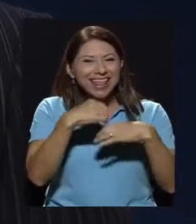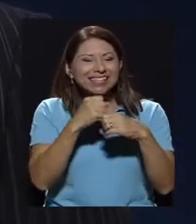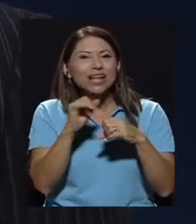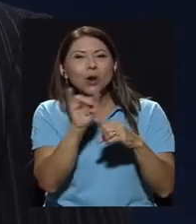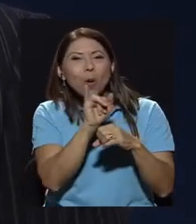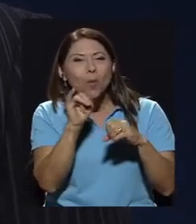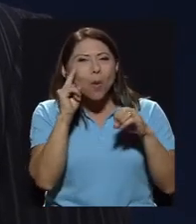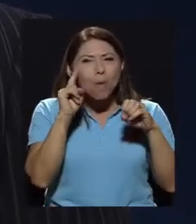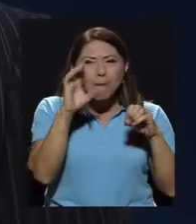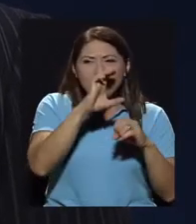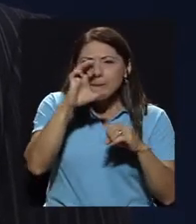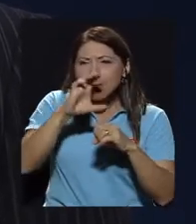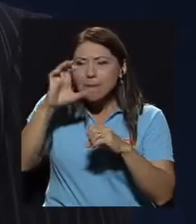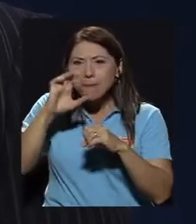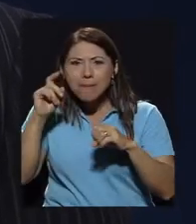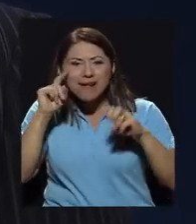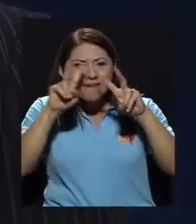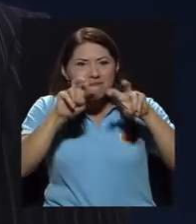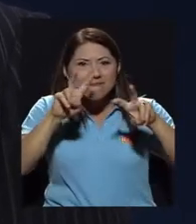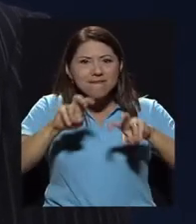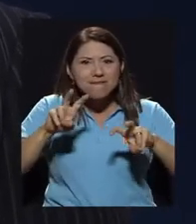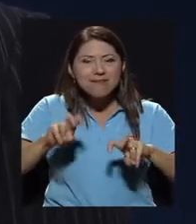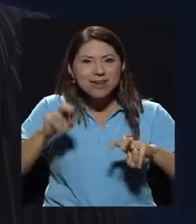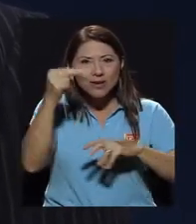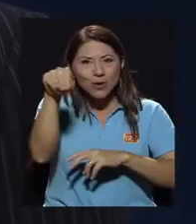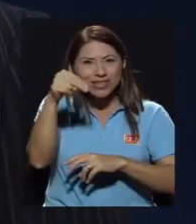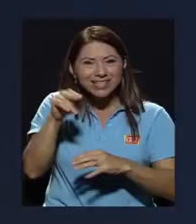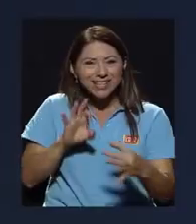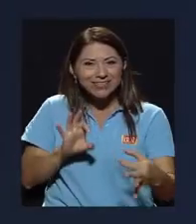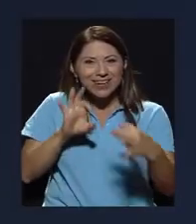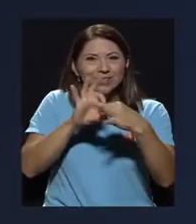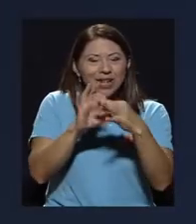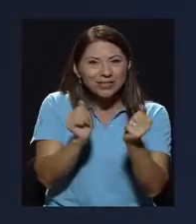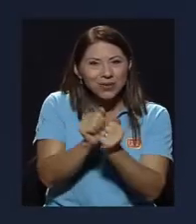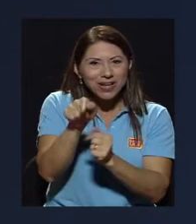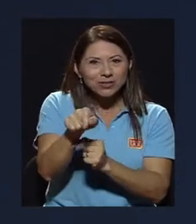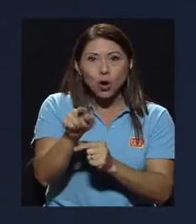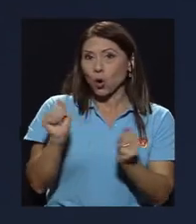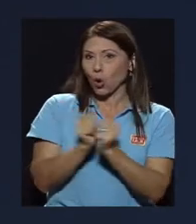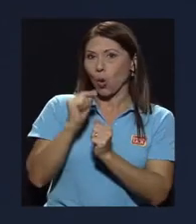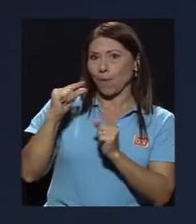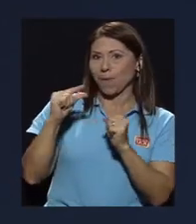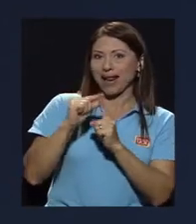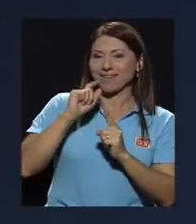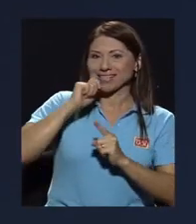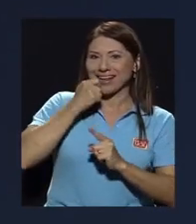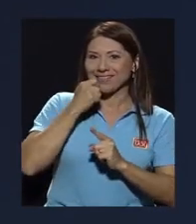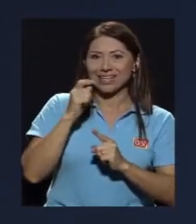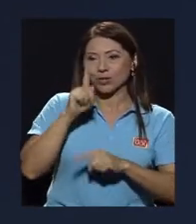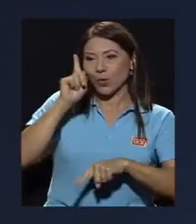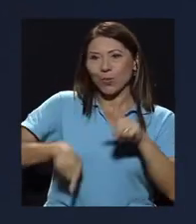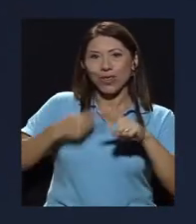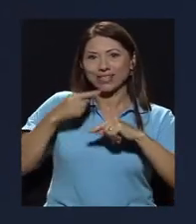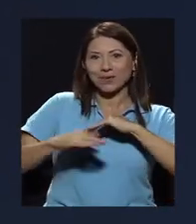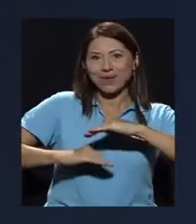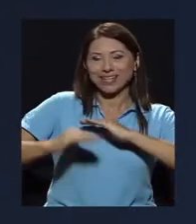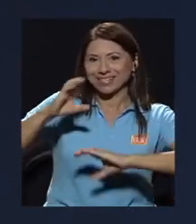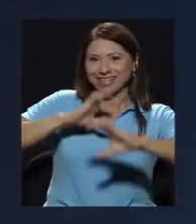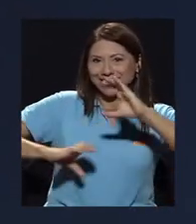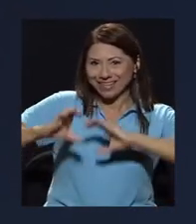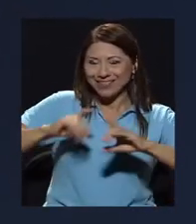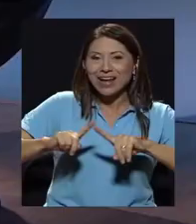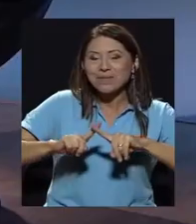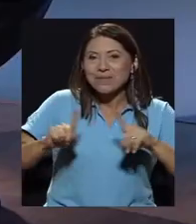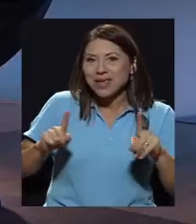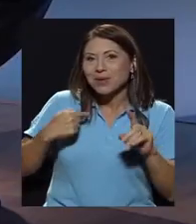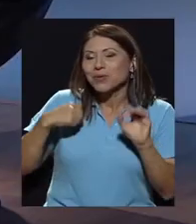para hacer una revisión de noticias que tenían que ver con esa pertinencia de ese tema, con palabras clave. No puedo decir que esto es científicamente potente, pero sí le puedo decir